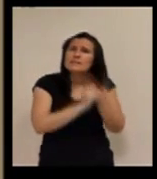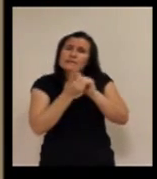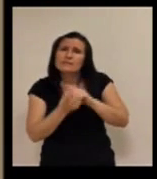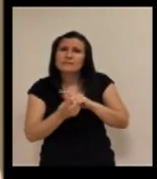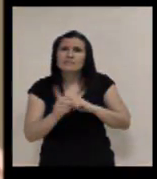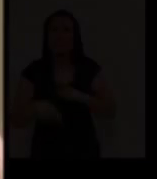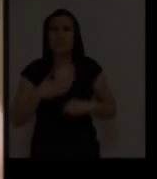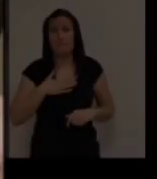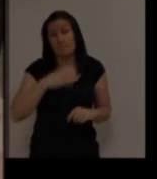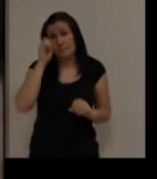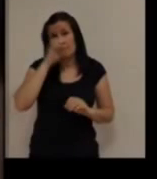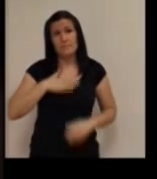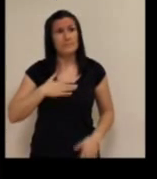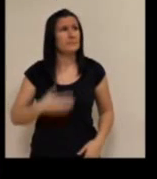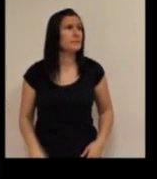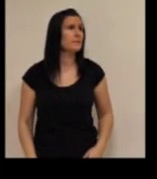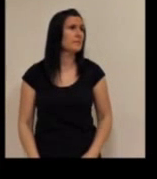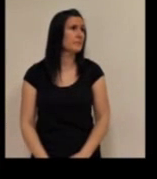exposición.